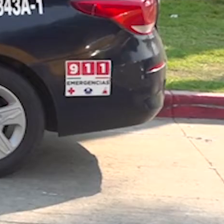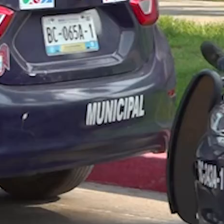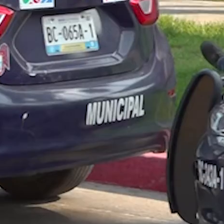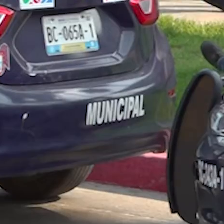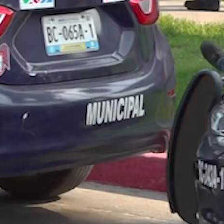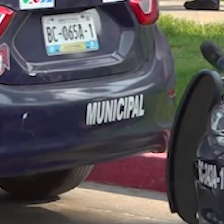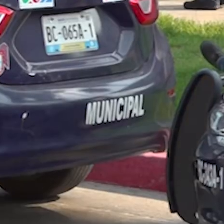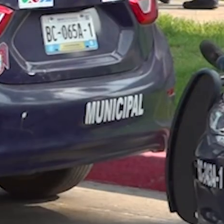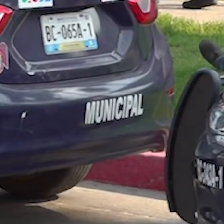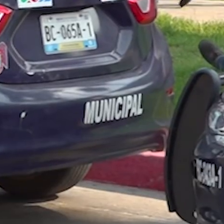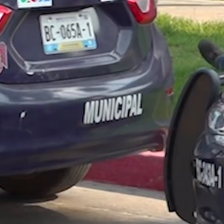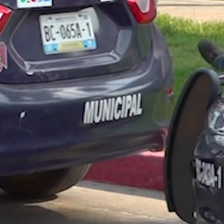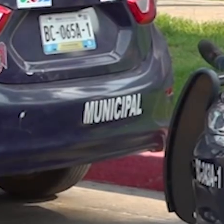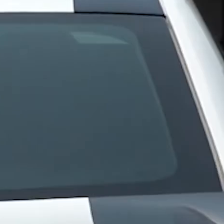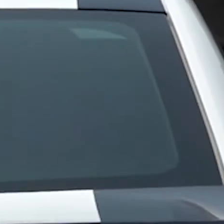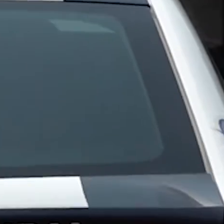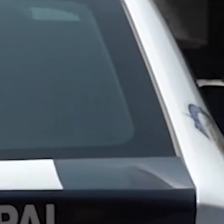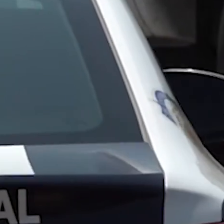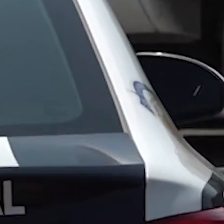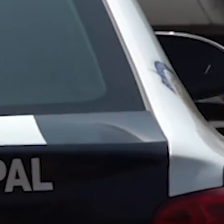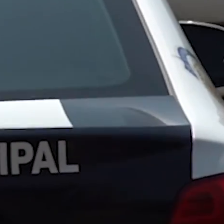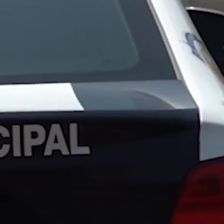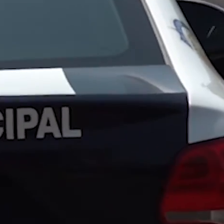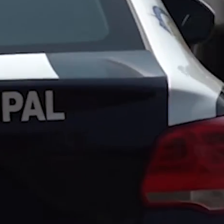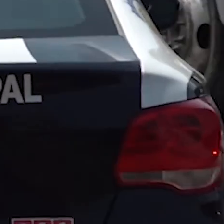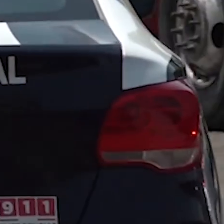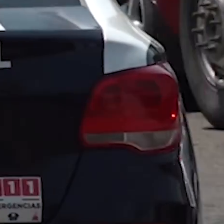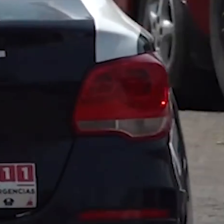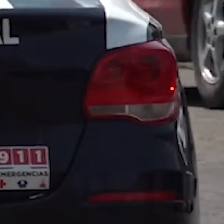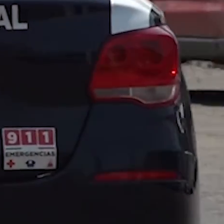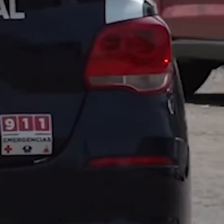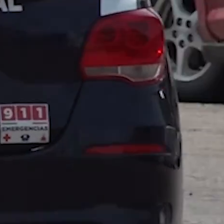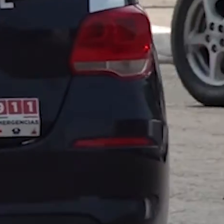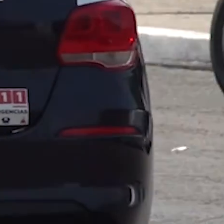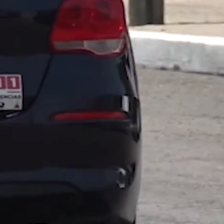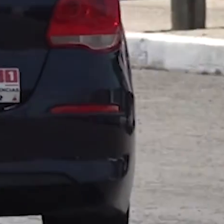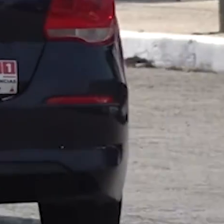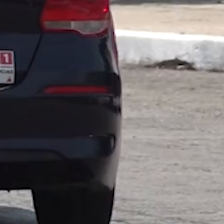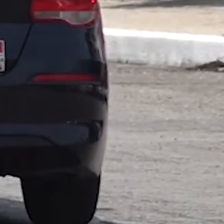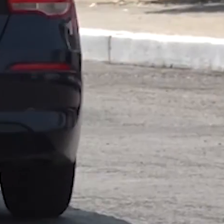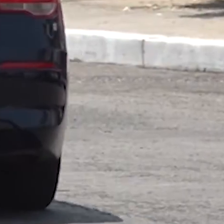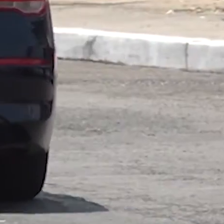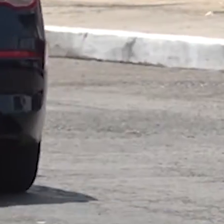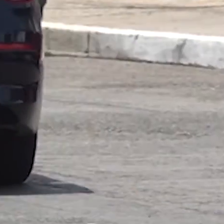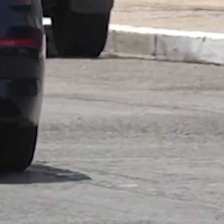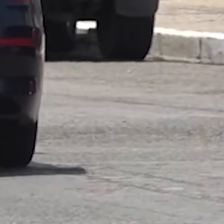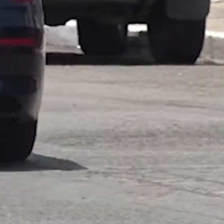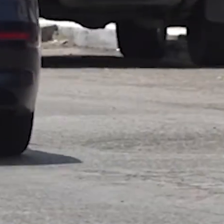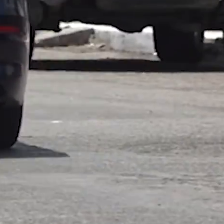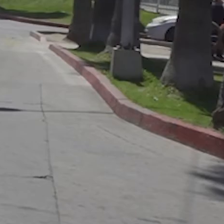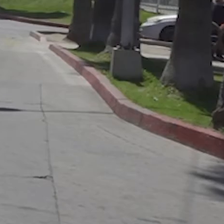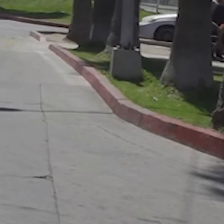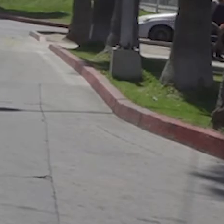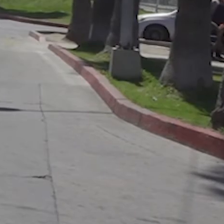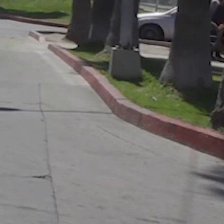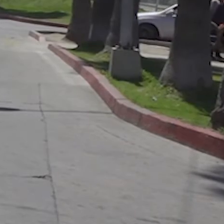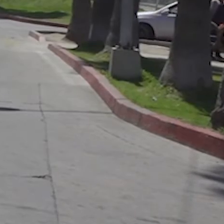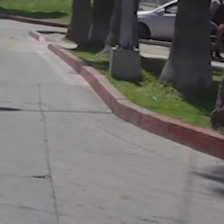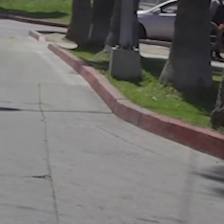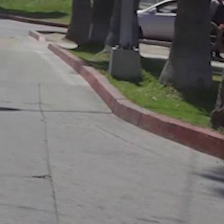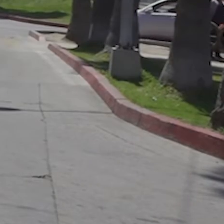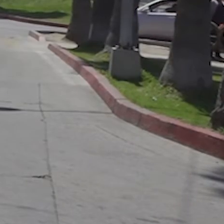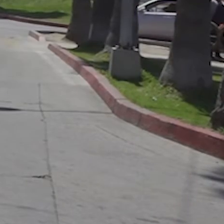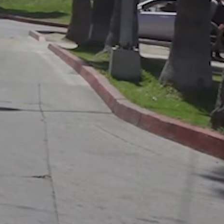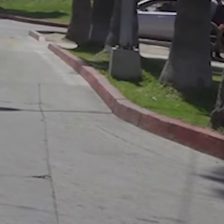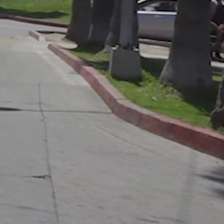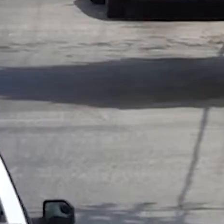nocturnos, sumando en lo que va de diciembre 28 homicidios y acumulado 811 en el año. Para Primer Sistema de